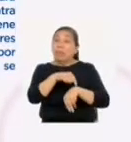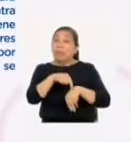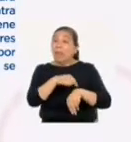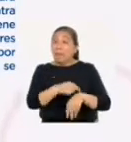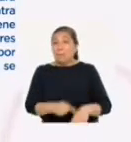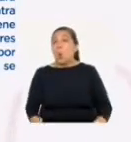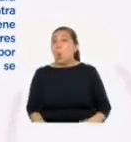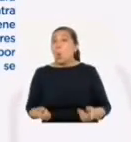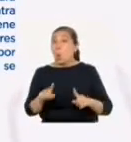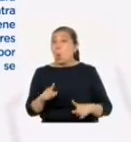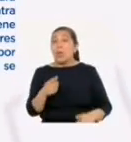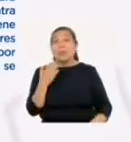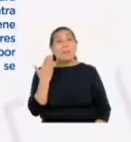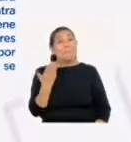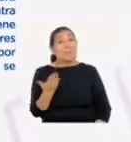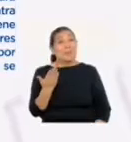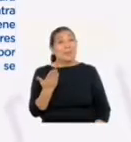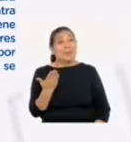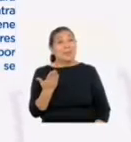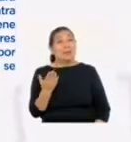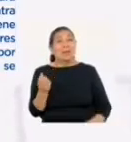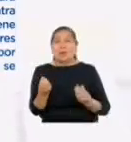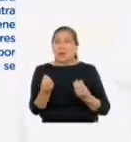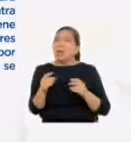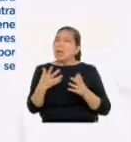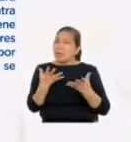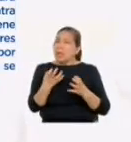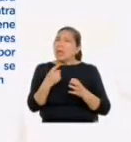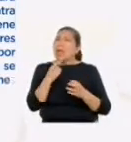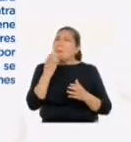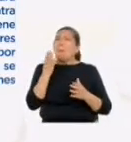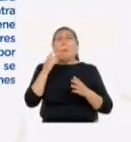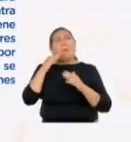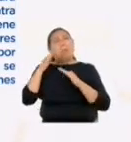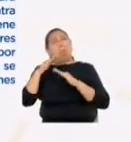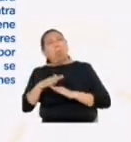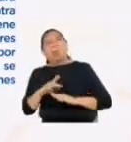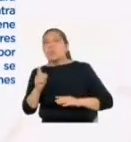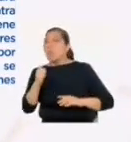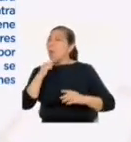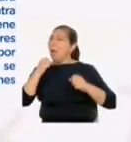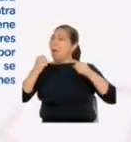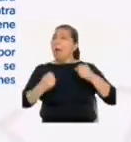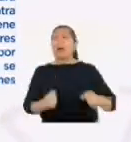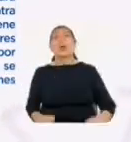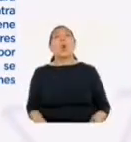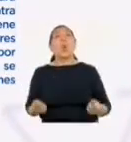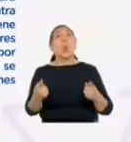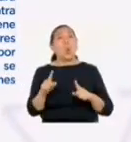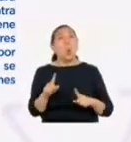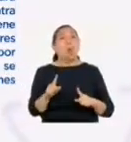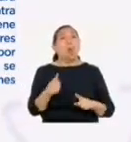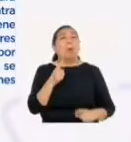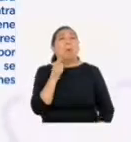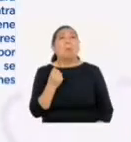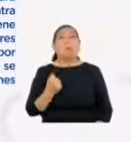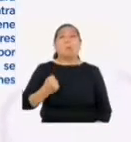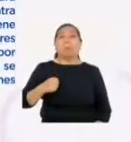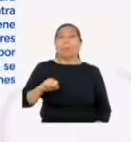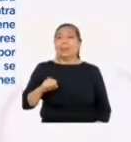demoraban, cuando reclamaban por ser tratadas como peones o esclavas, cuando